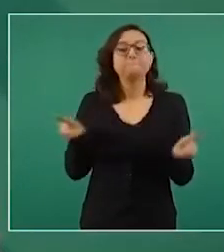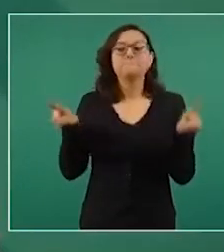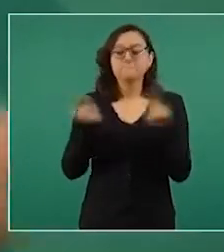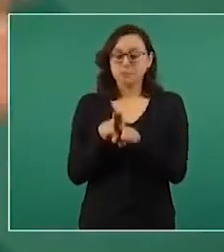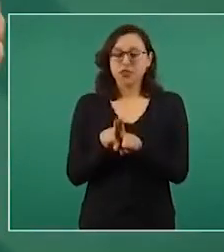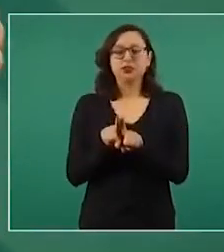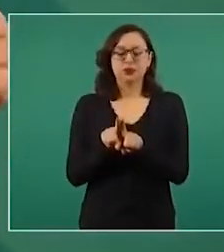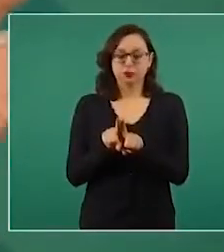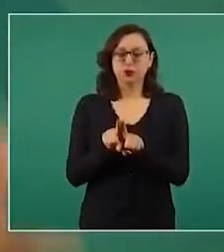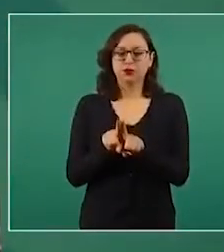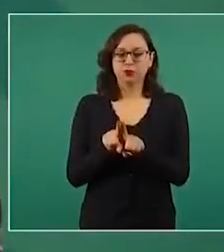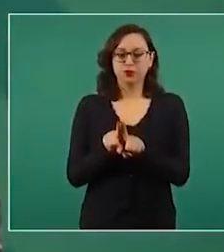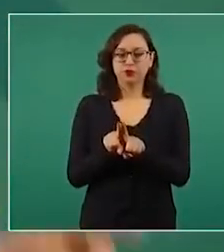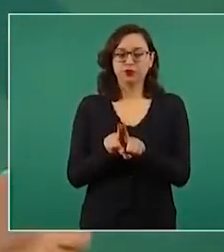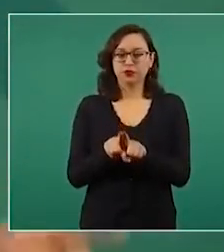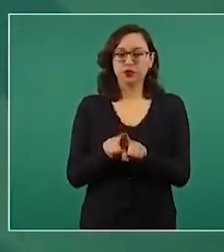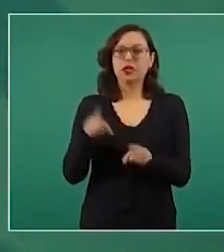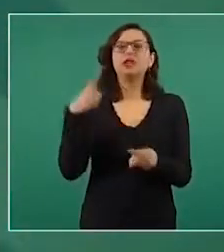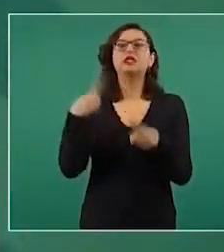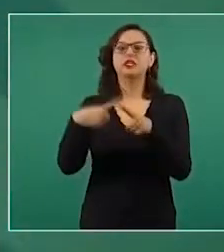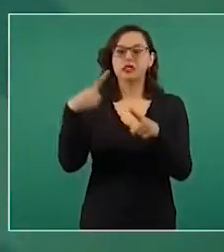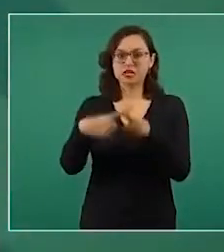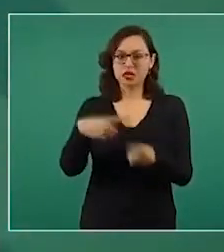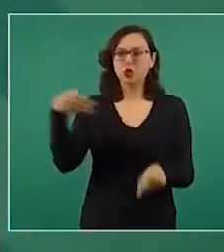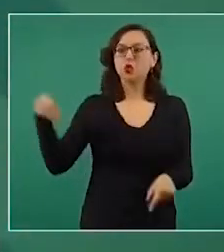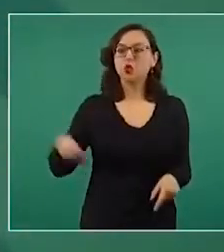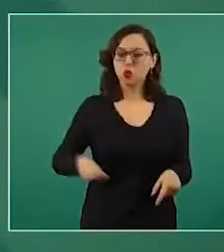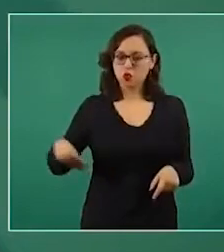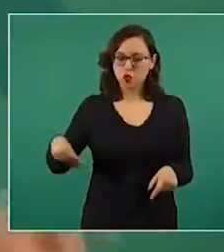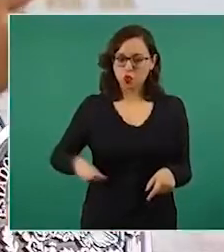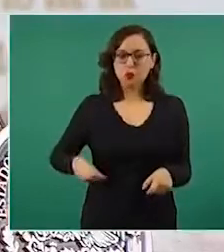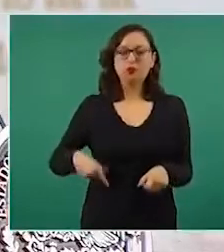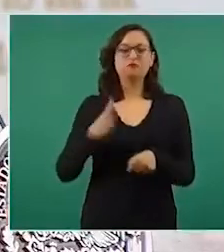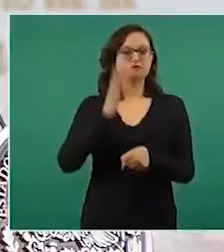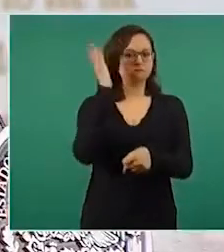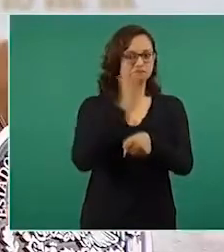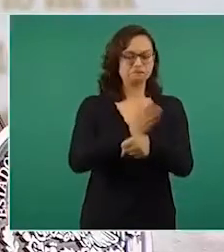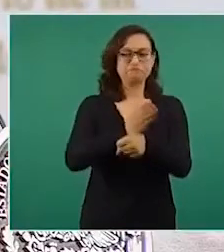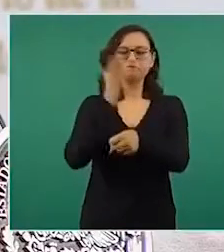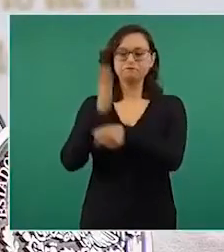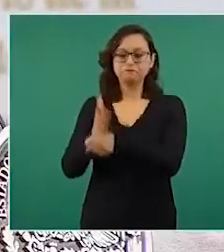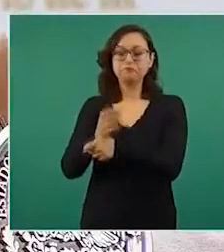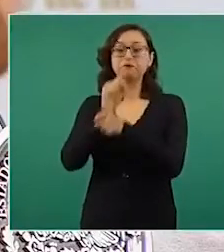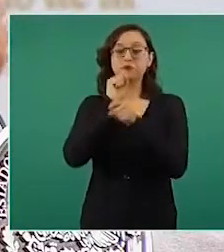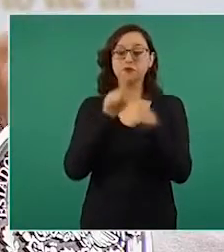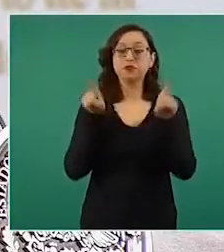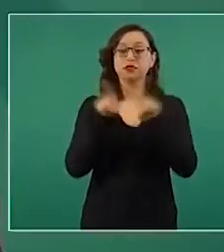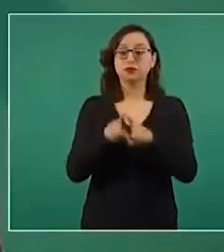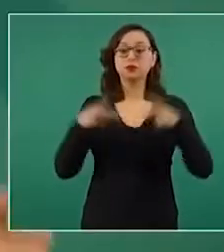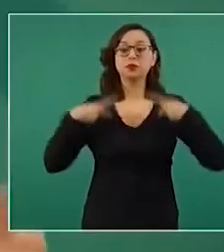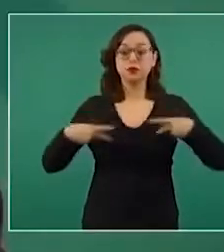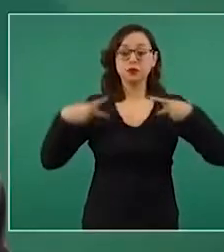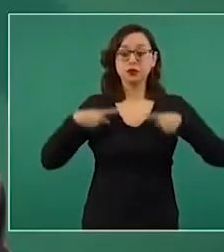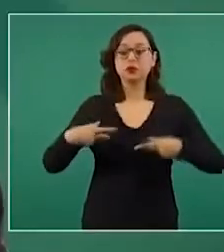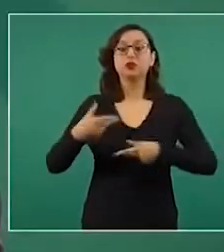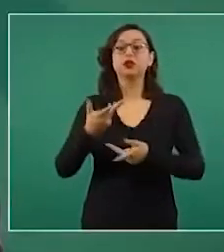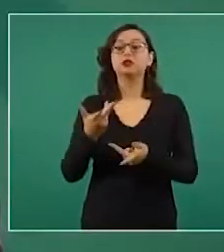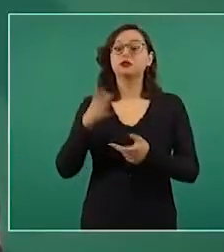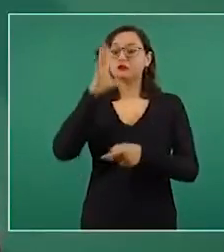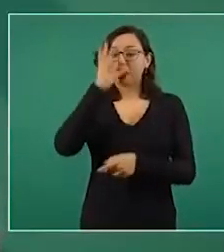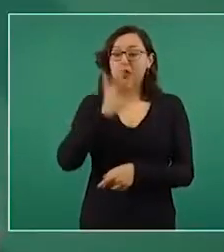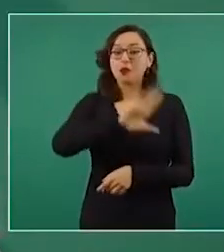y se castigue a los responsables y se atienda a los familiares de las